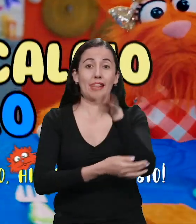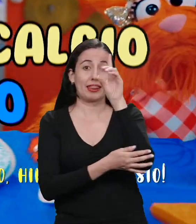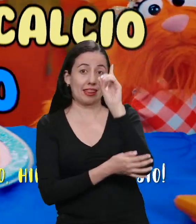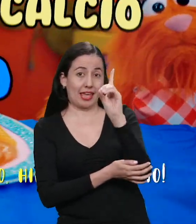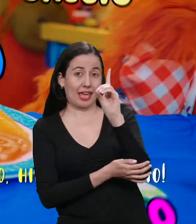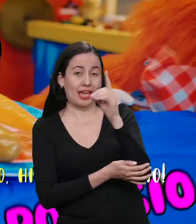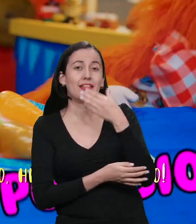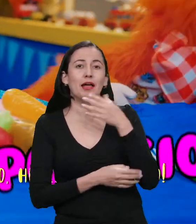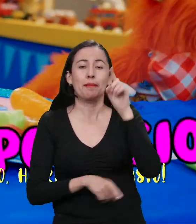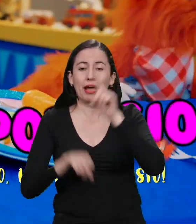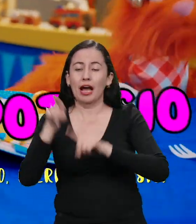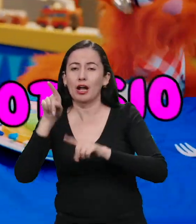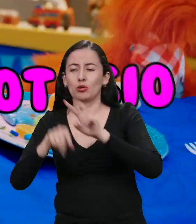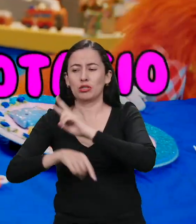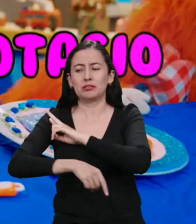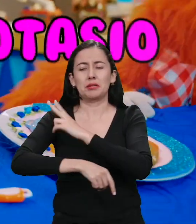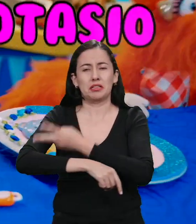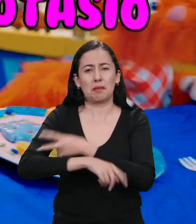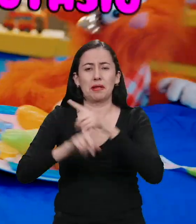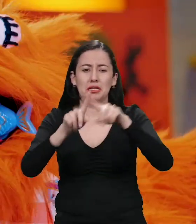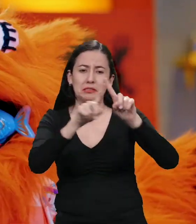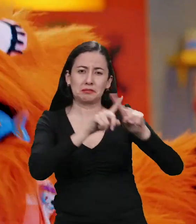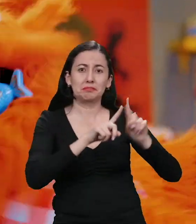fósforo, hierro y potasio.